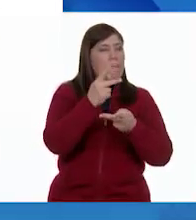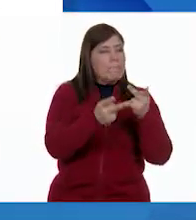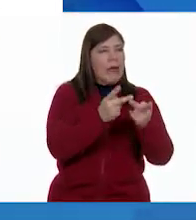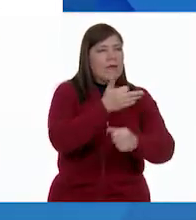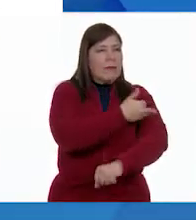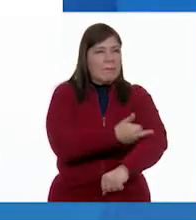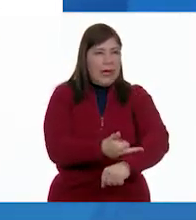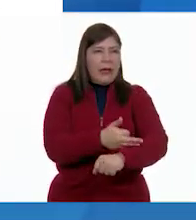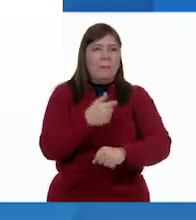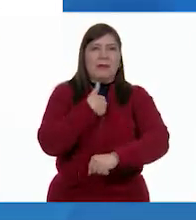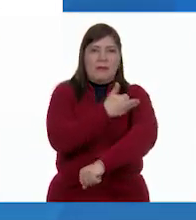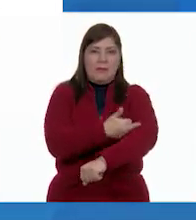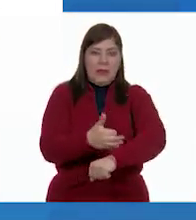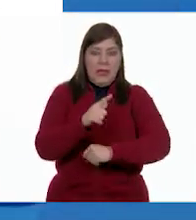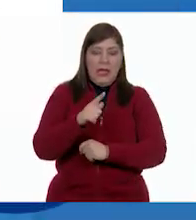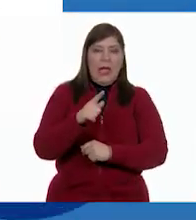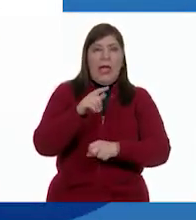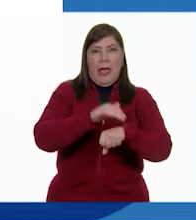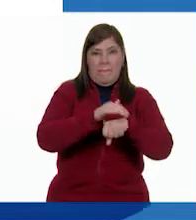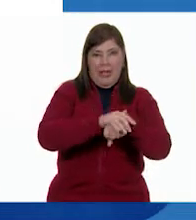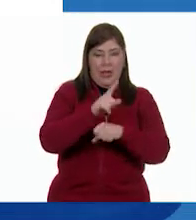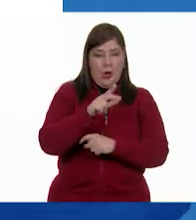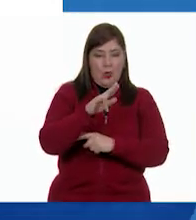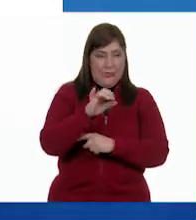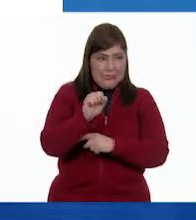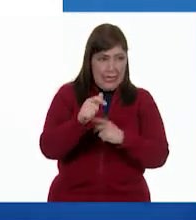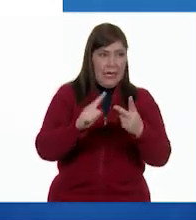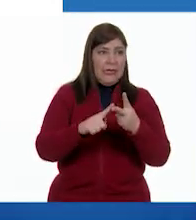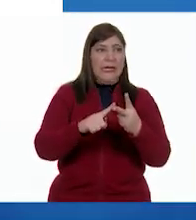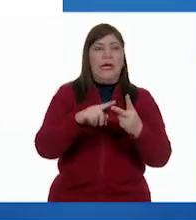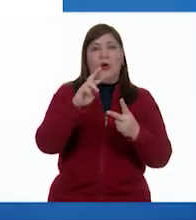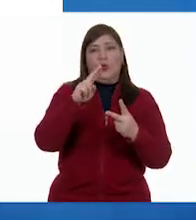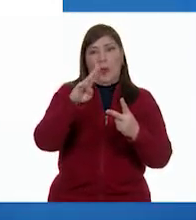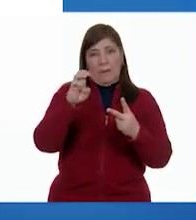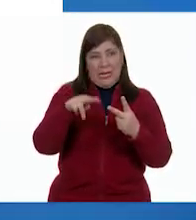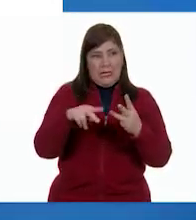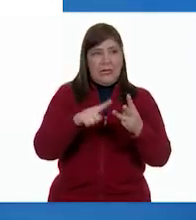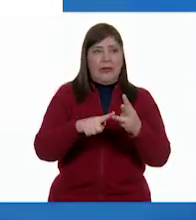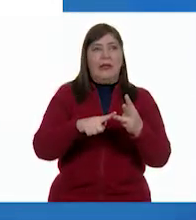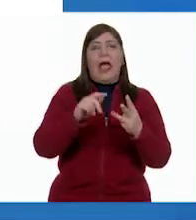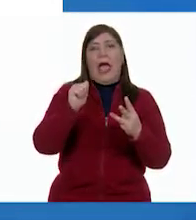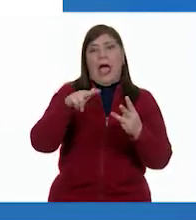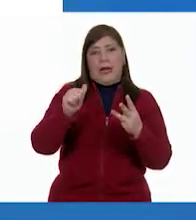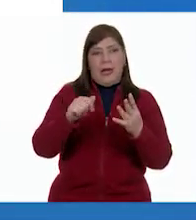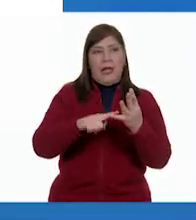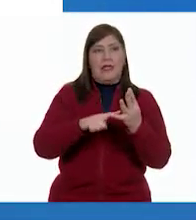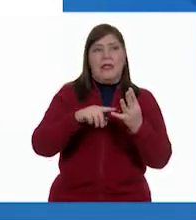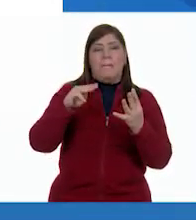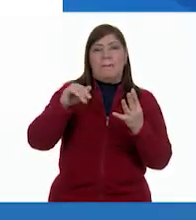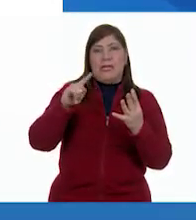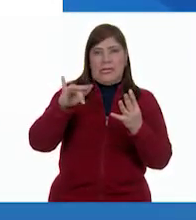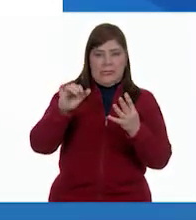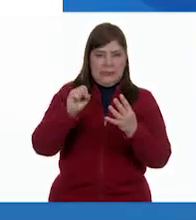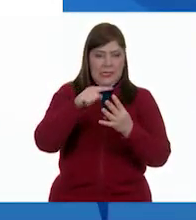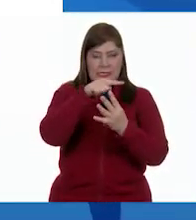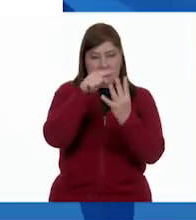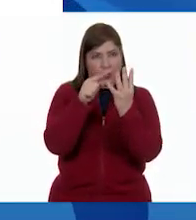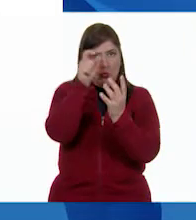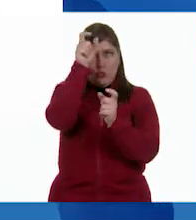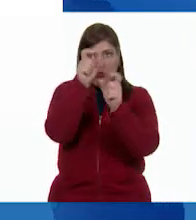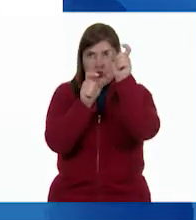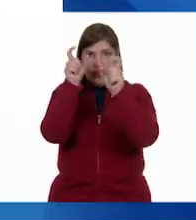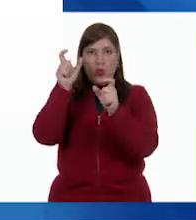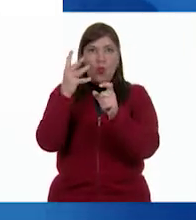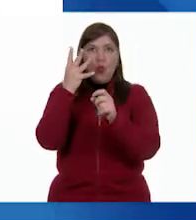familia de mi amiga Luisa, familia de mi amigo Rubén, la familia de mi amiga Ana y la familia de mi amigo Matías.